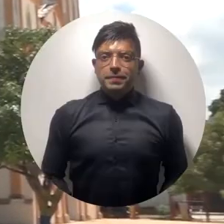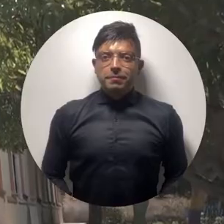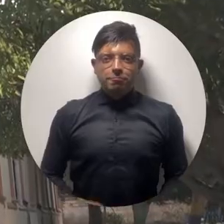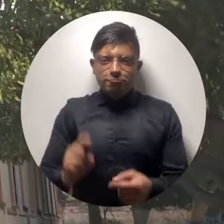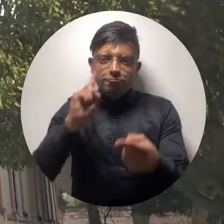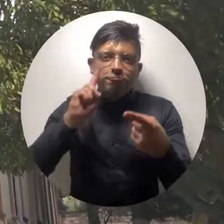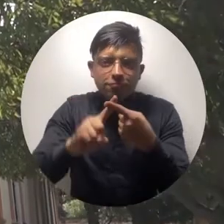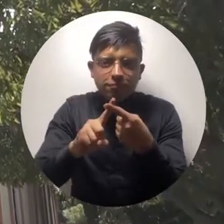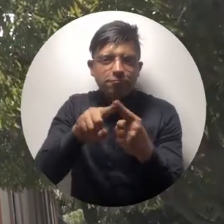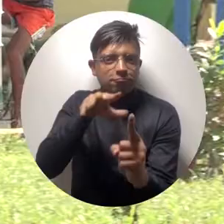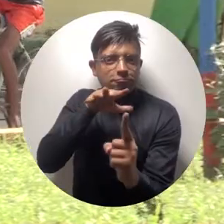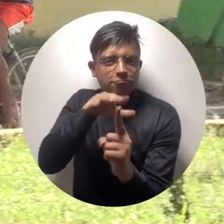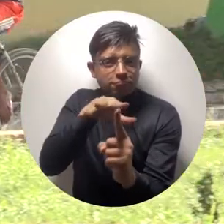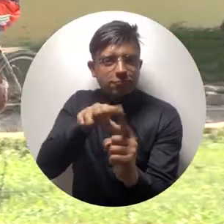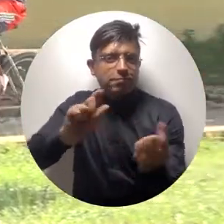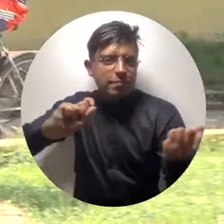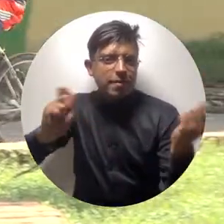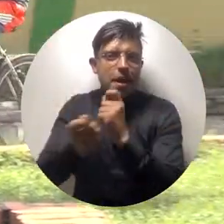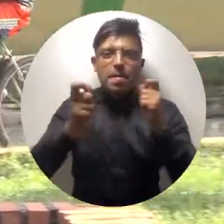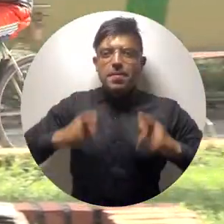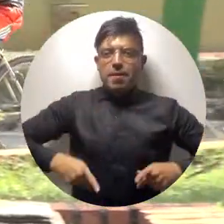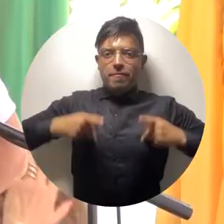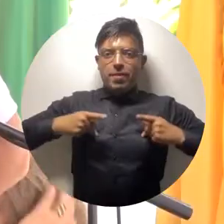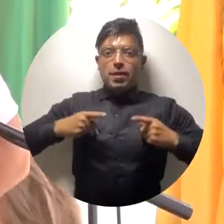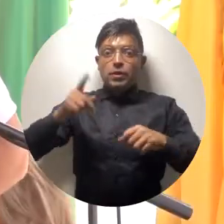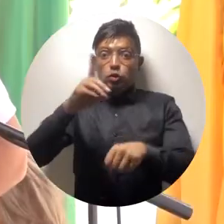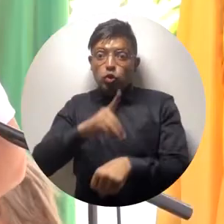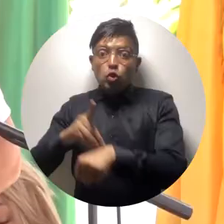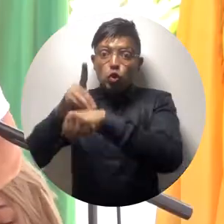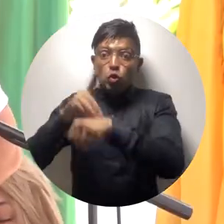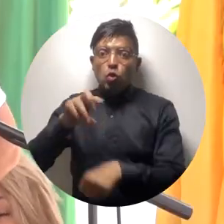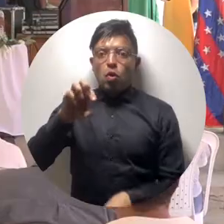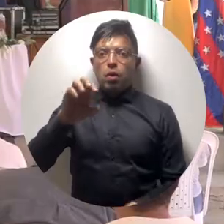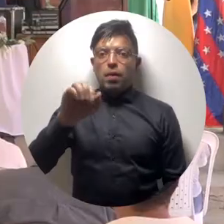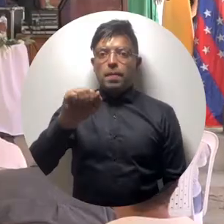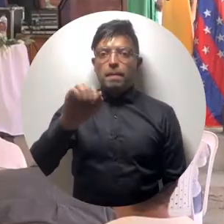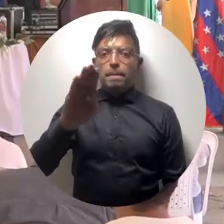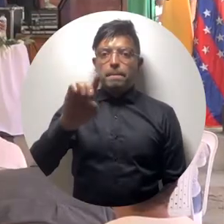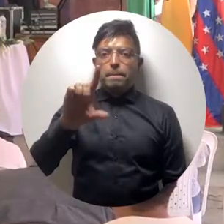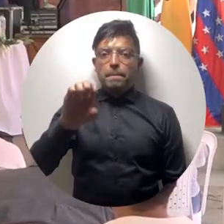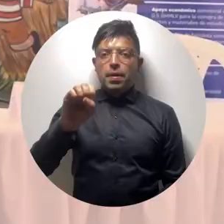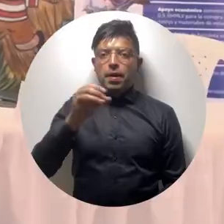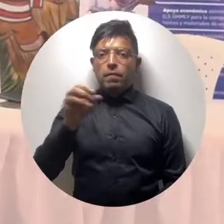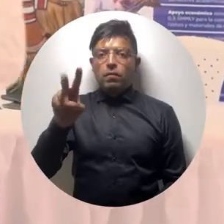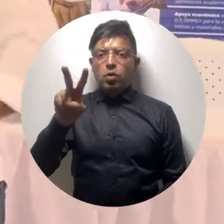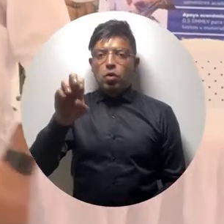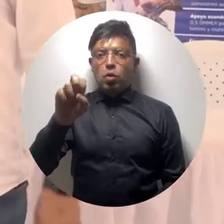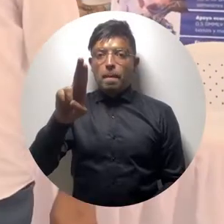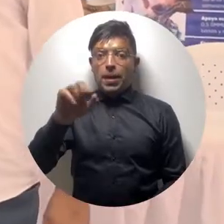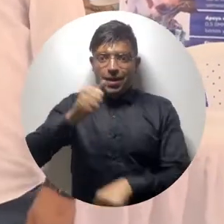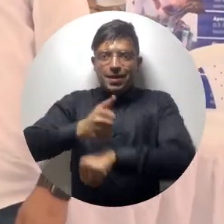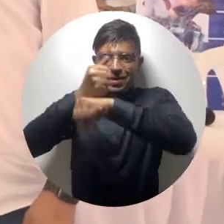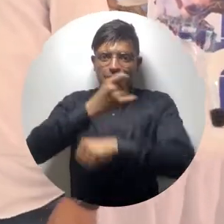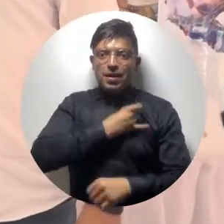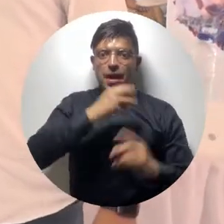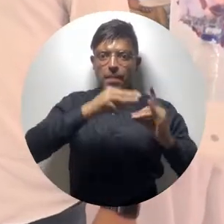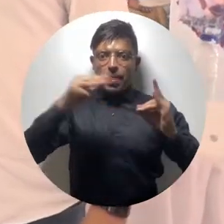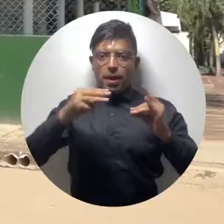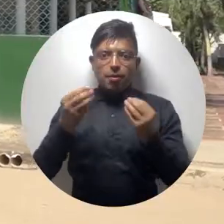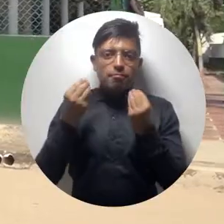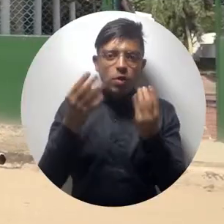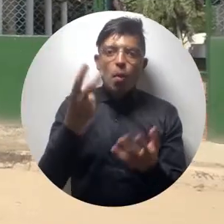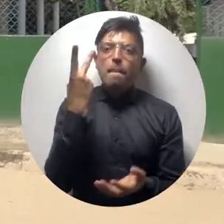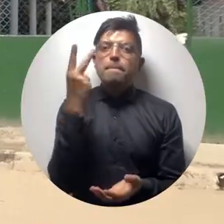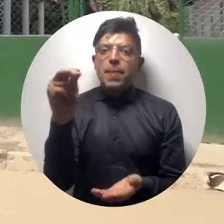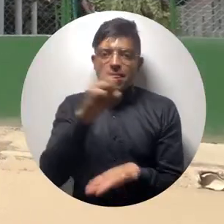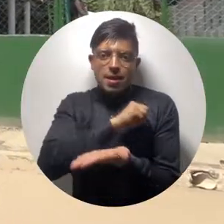Con el propósito de seguir transformando vidas, el Dr. Verasalazar, rector de la Universidad del Magdalena, hizo entrega de 20 becas